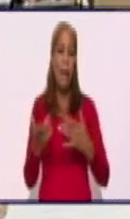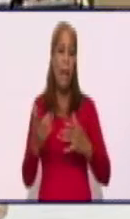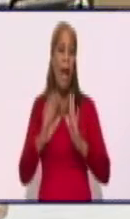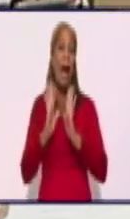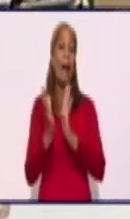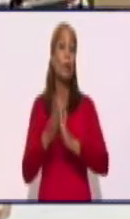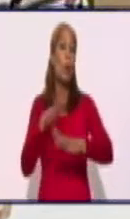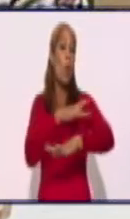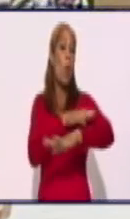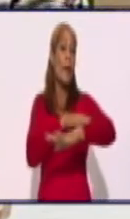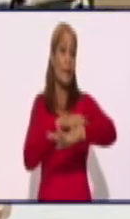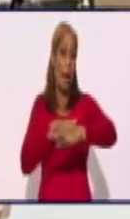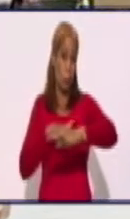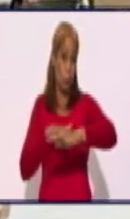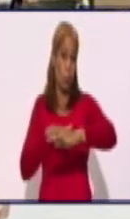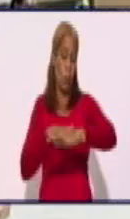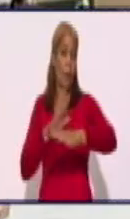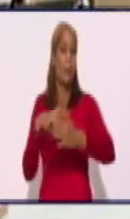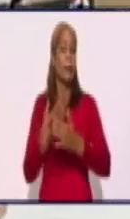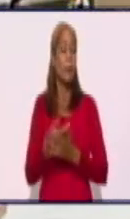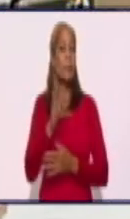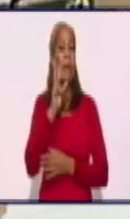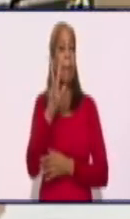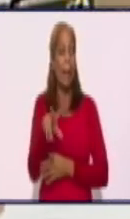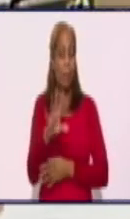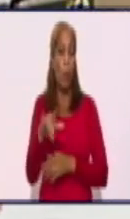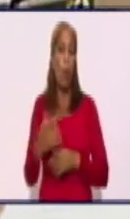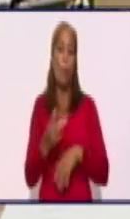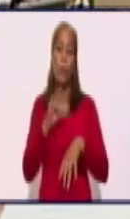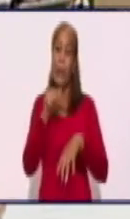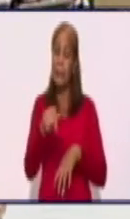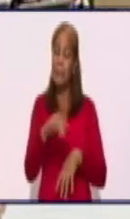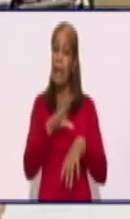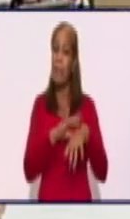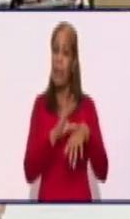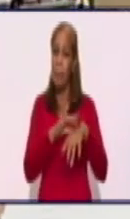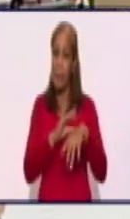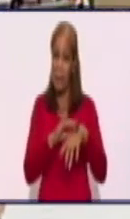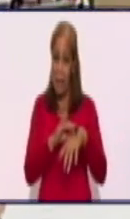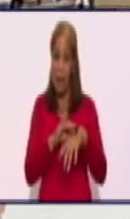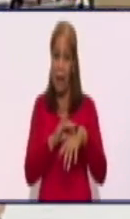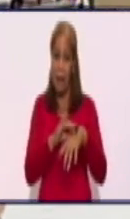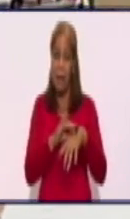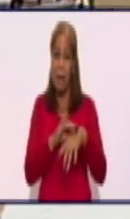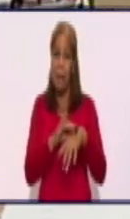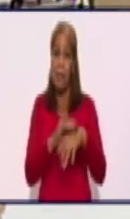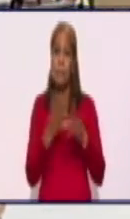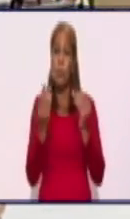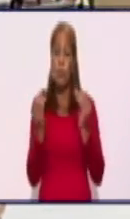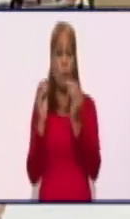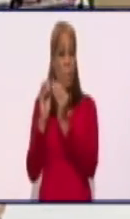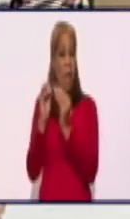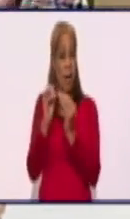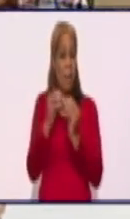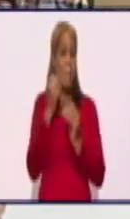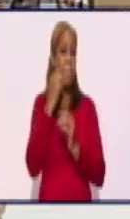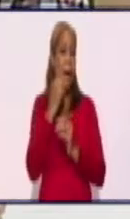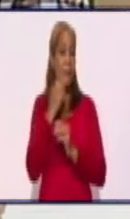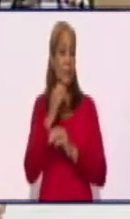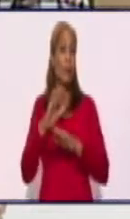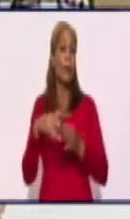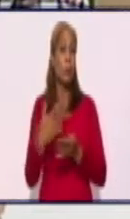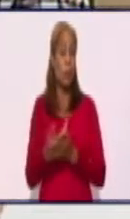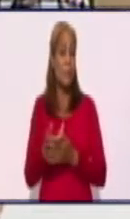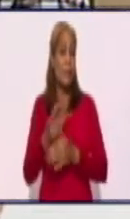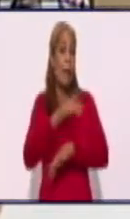vemos cómo la enfermedad tiene una mayor incidencia en la región de acá del Cauto. En la región del Golfo, bueno,